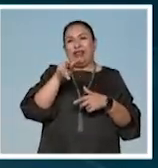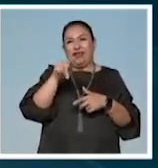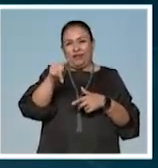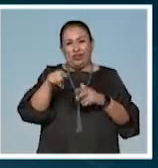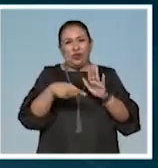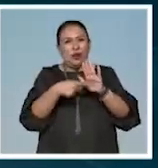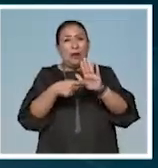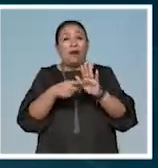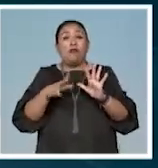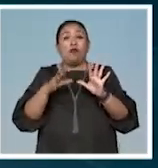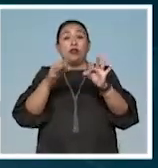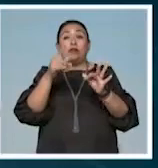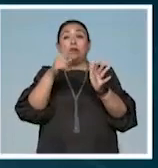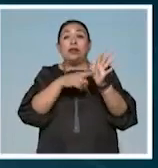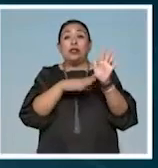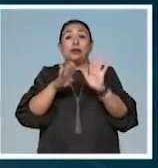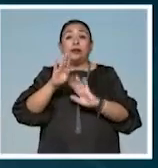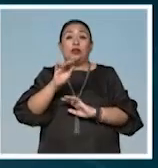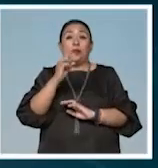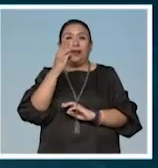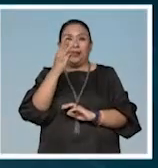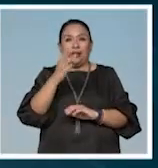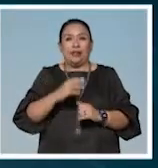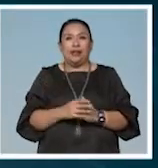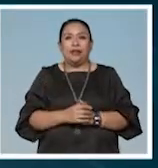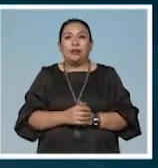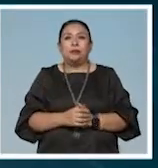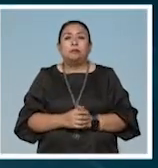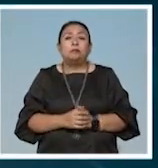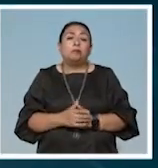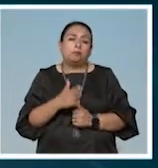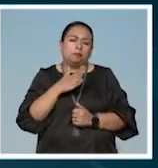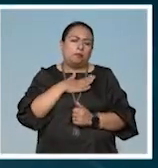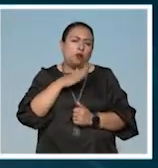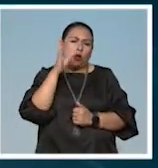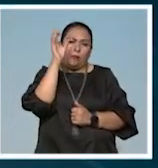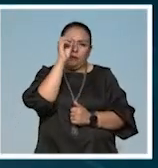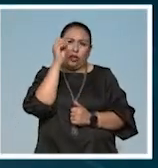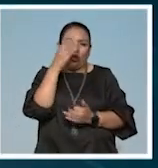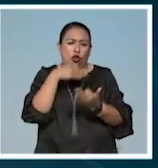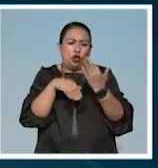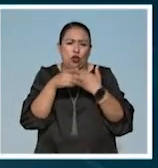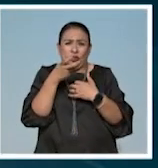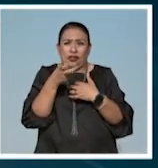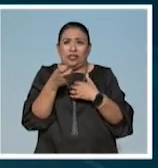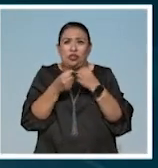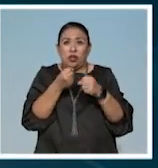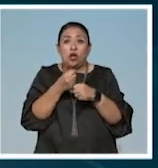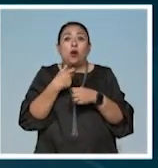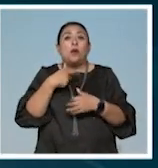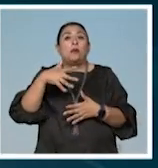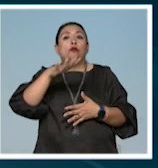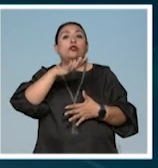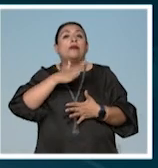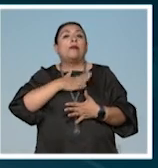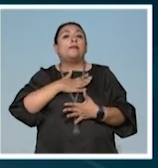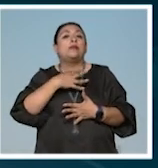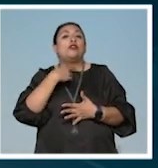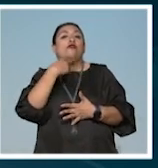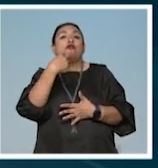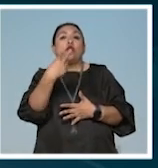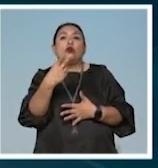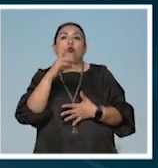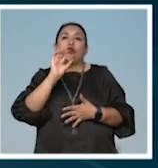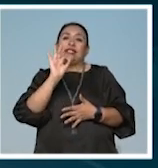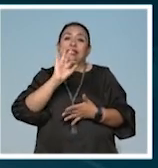creada en 1993. Yo creo que todos estos años he estado buscando mi propia voz, o quizá